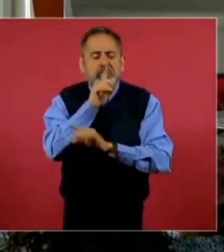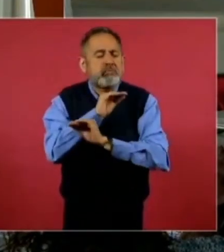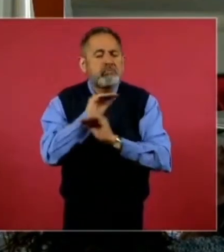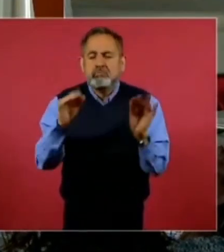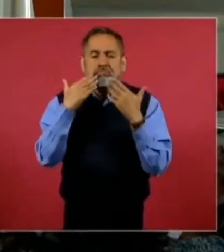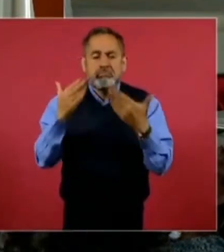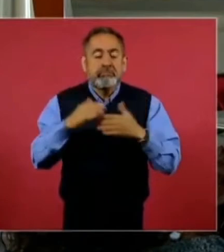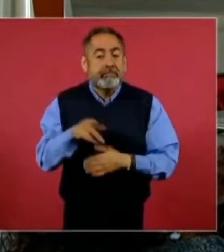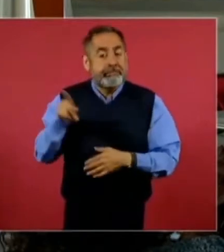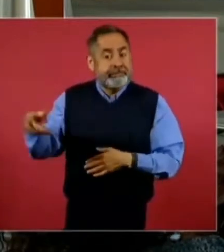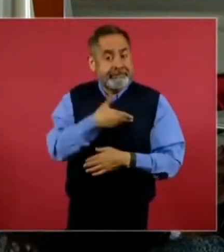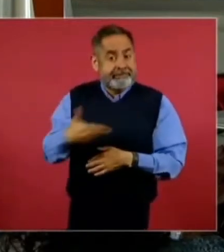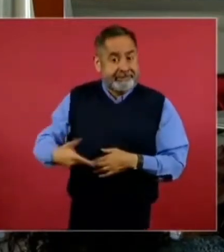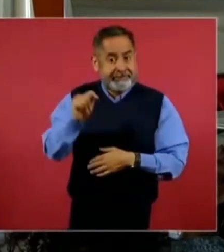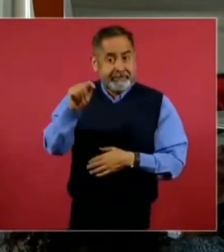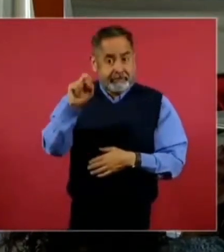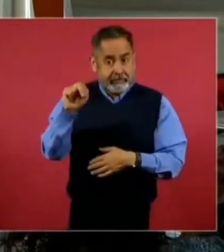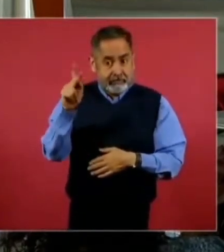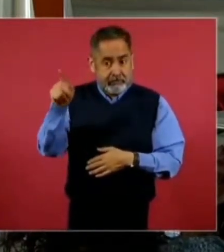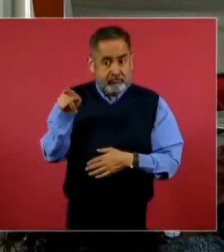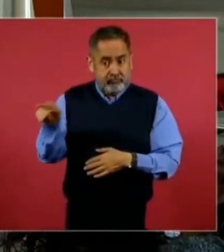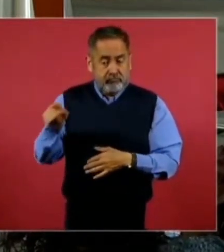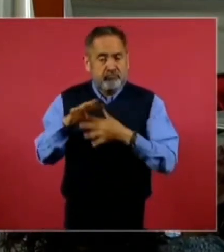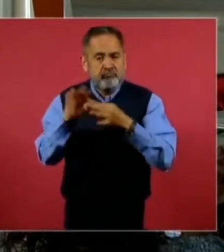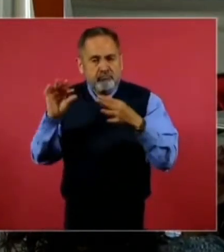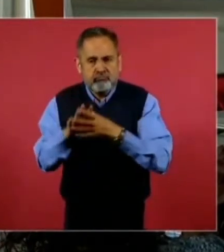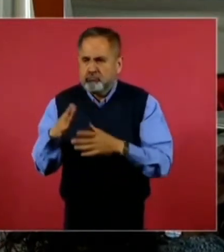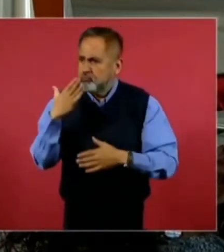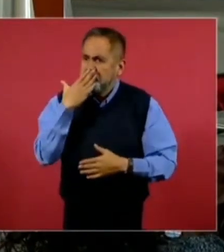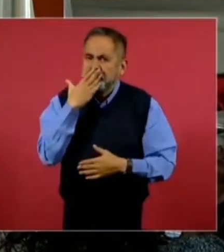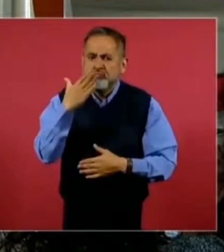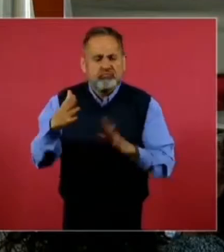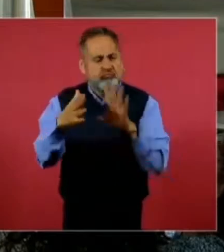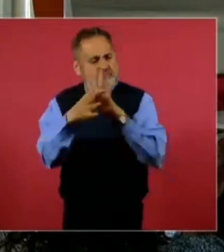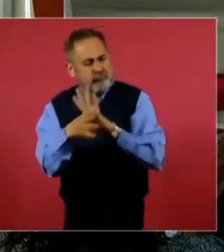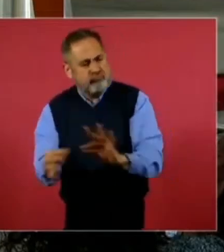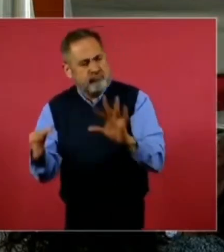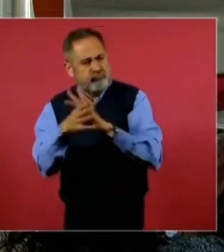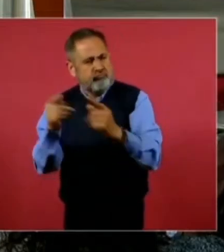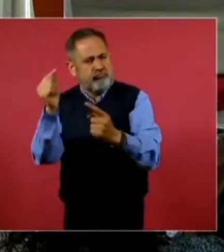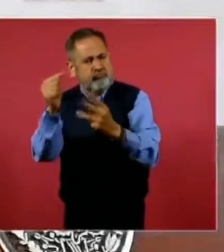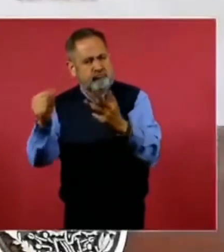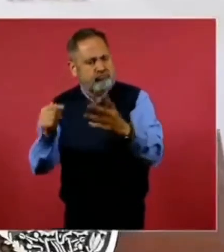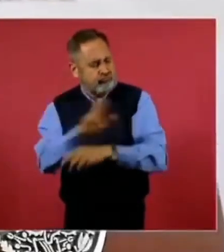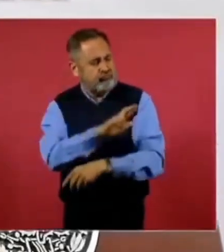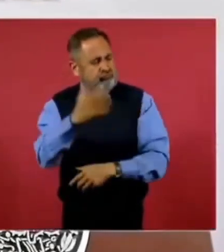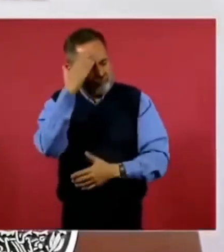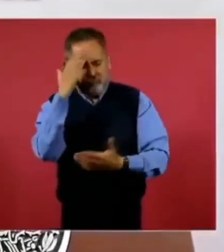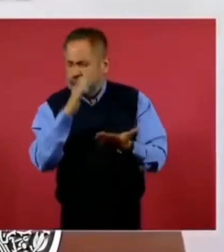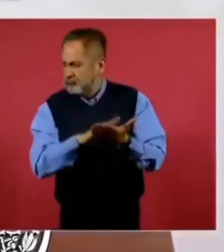discurso del presidente Trump fue muy bueno en reconocimiento